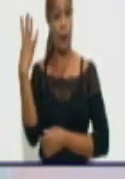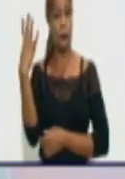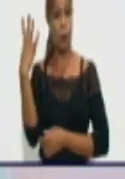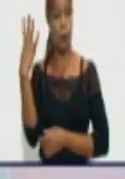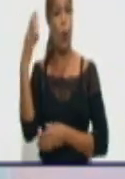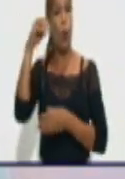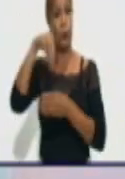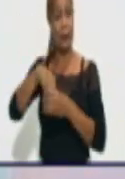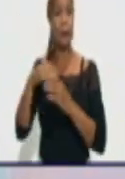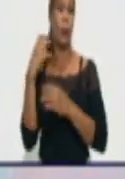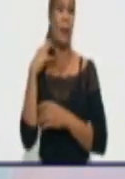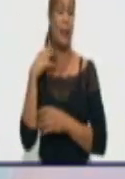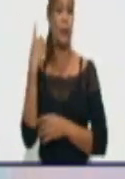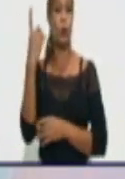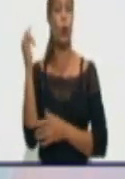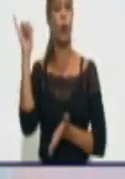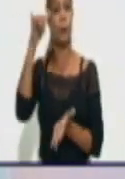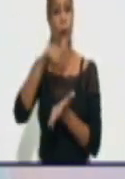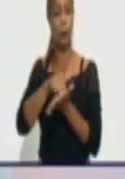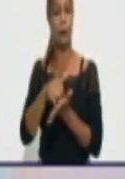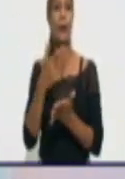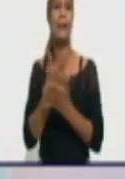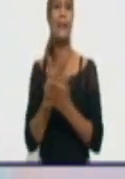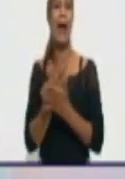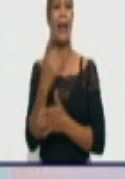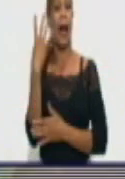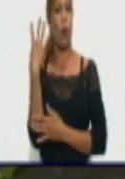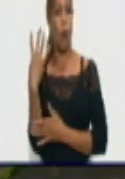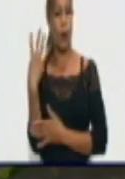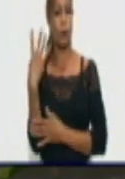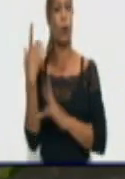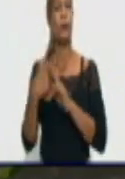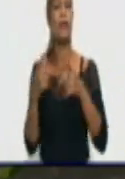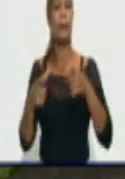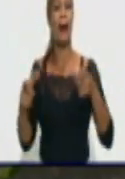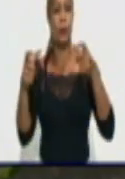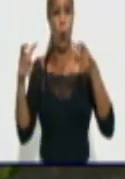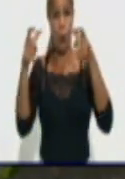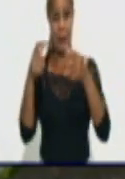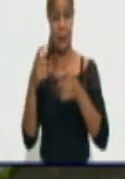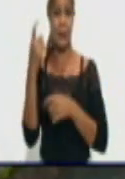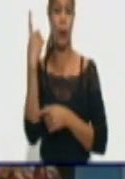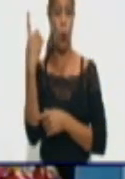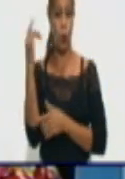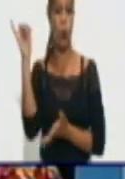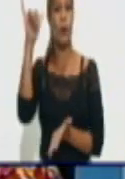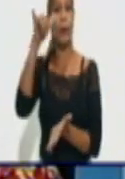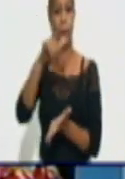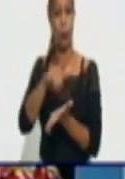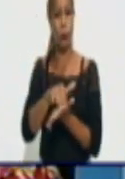caso importado. Yara, 4 y Bartolomé Mazó con un caso importado.